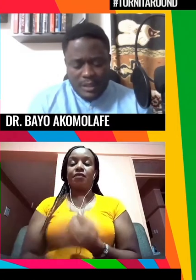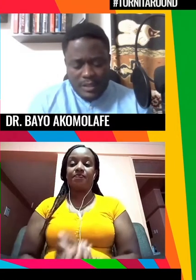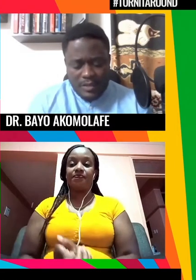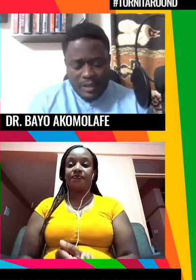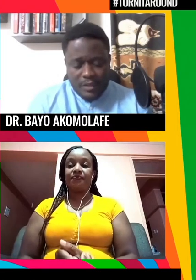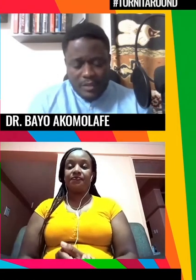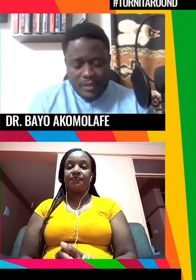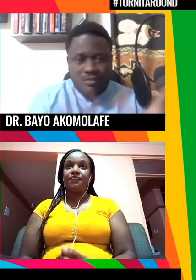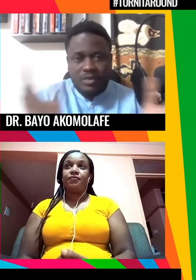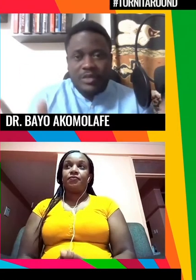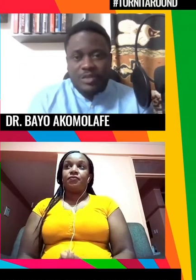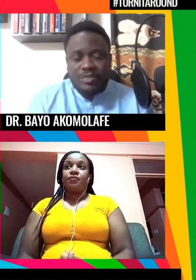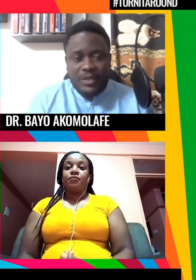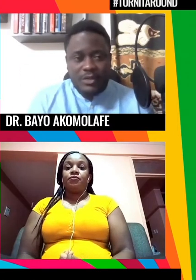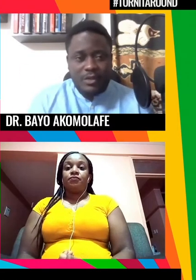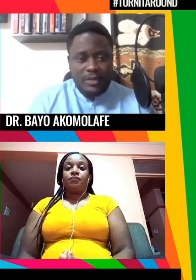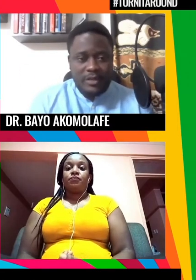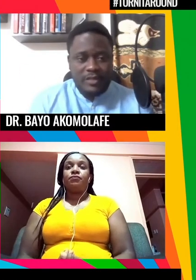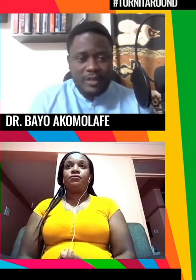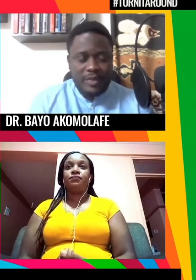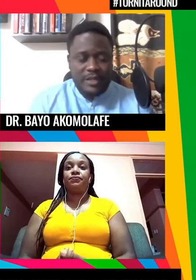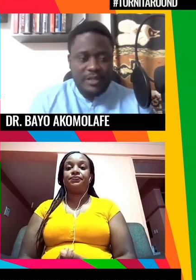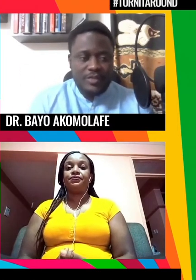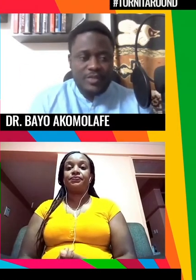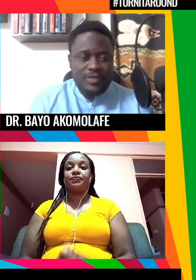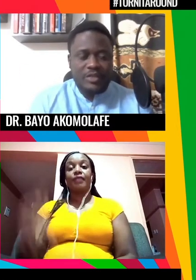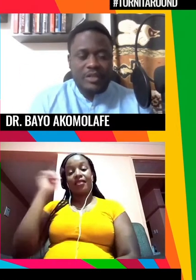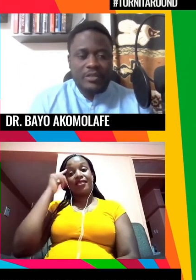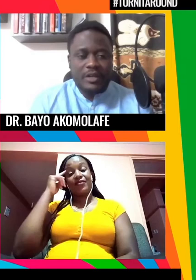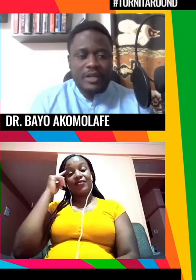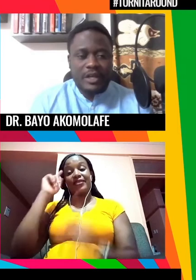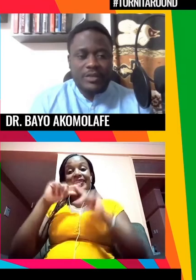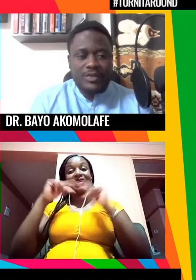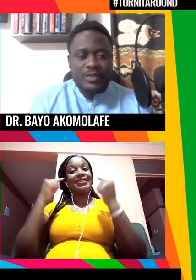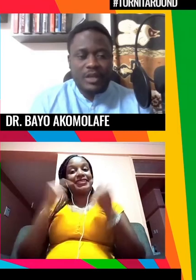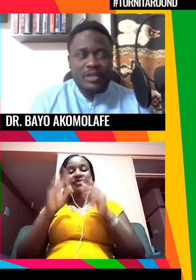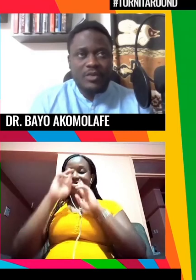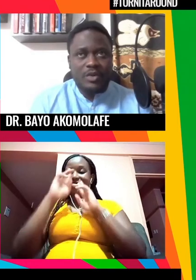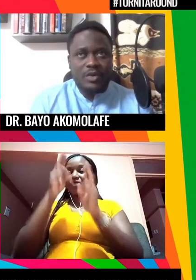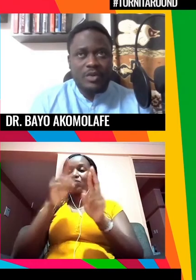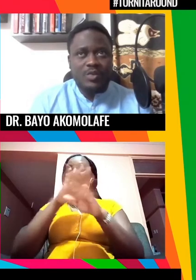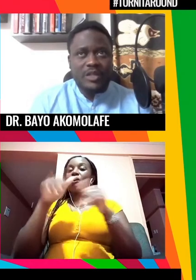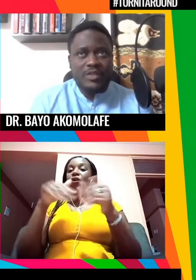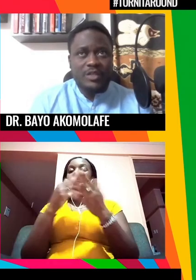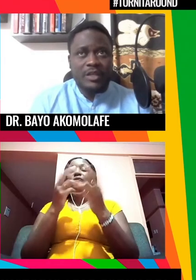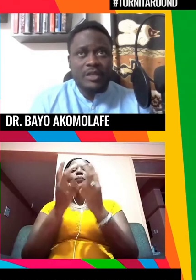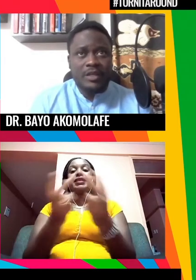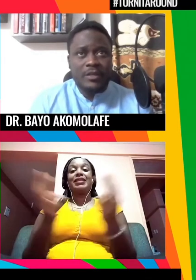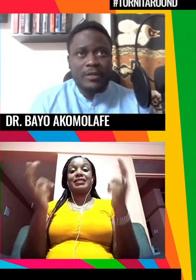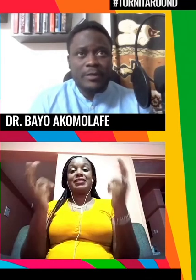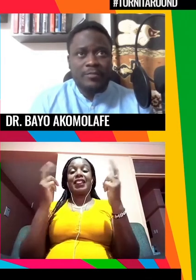Sí, claro creo que con respecto a mis copanelistas creo que también estamos